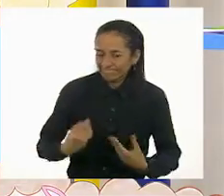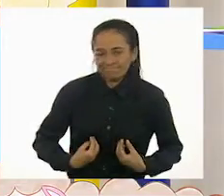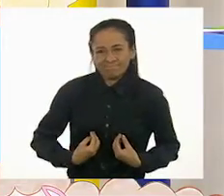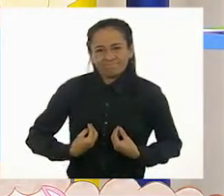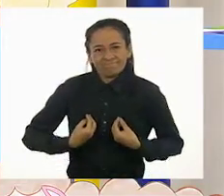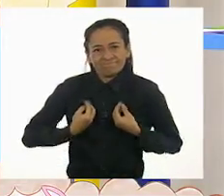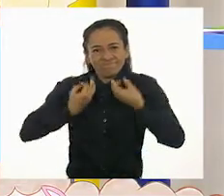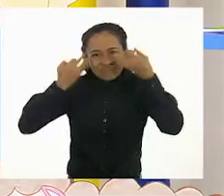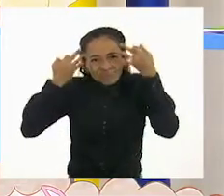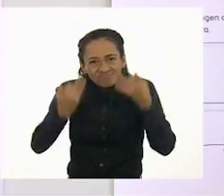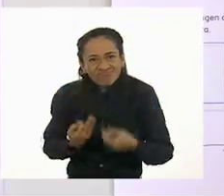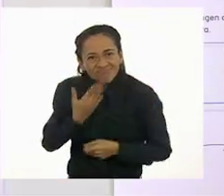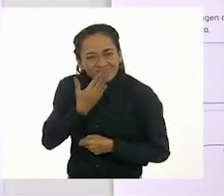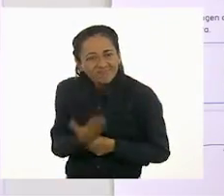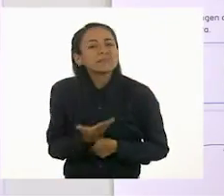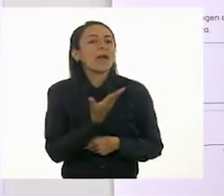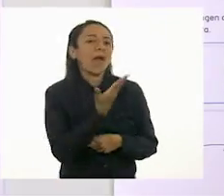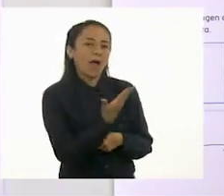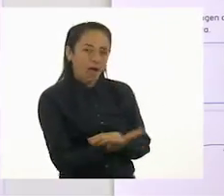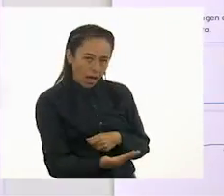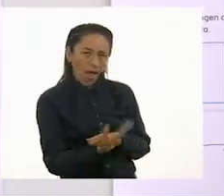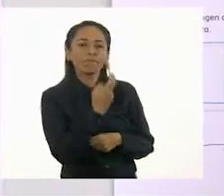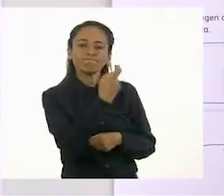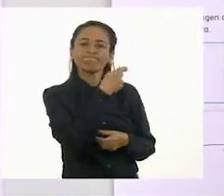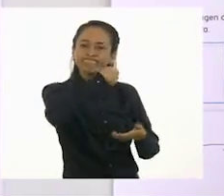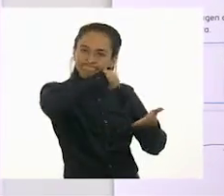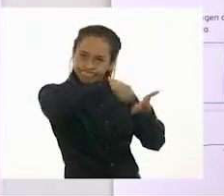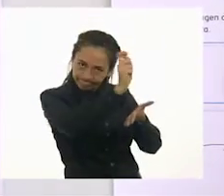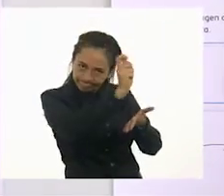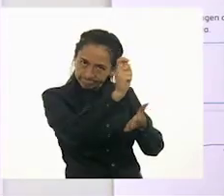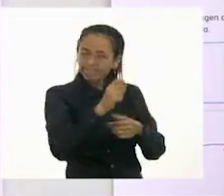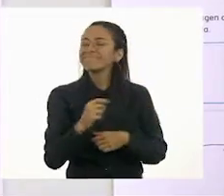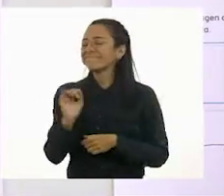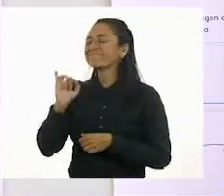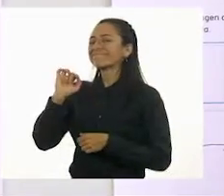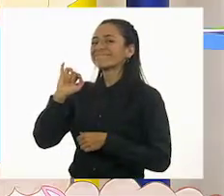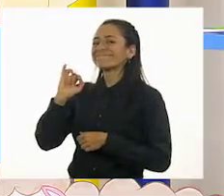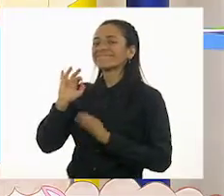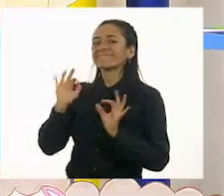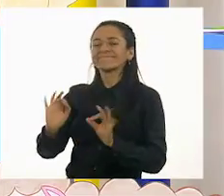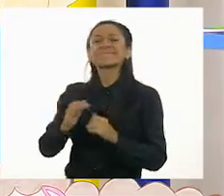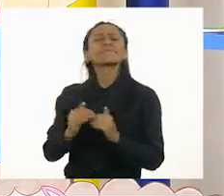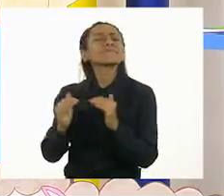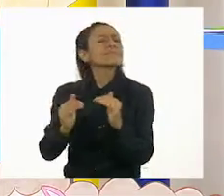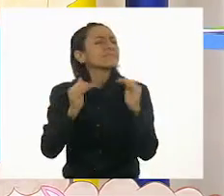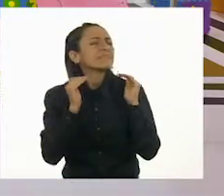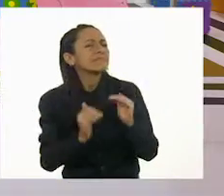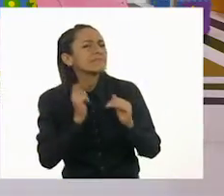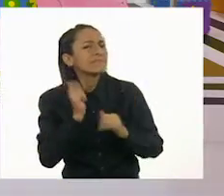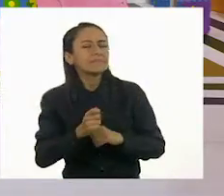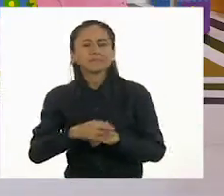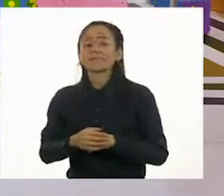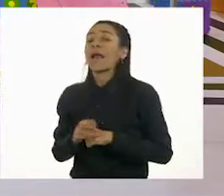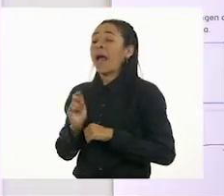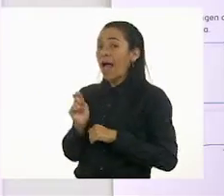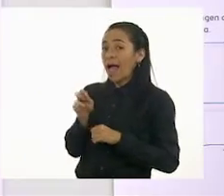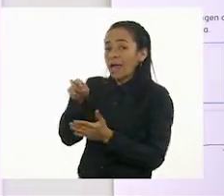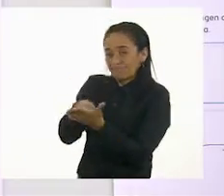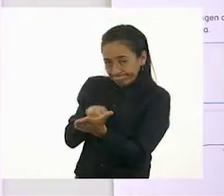a marcar limpieza con una palomita. Sí, muy bien. ¿Qué dice, Ale? Adiestramiento.